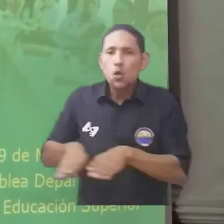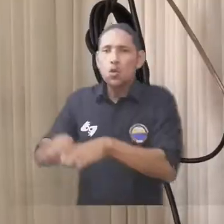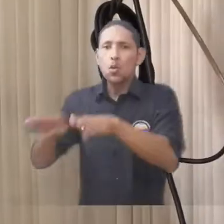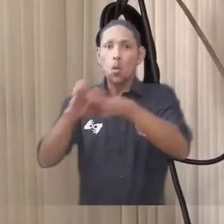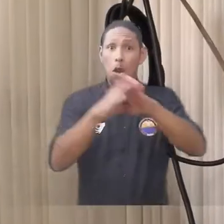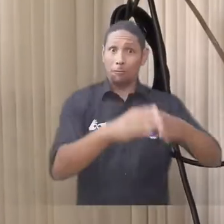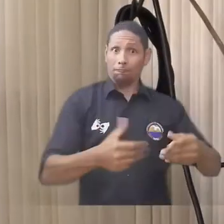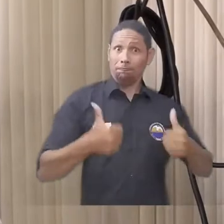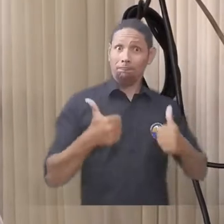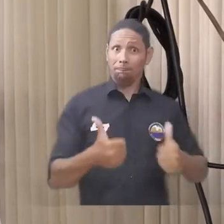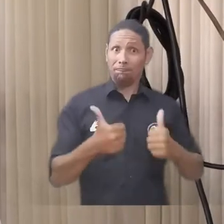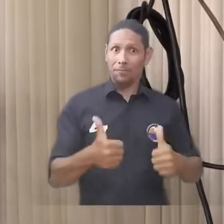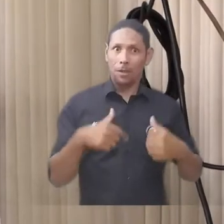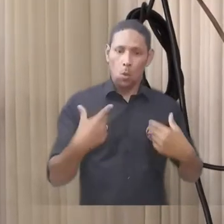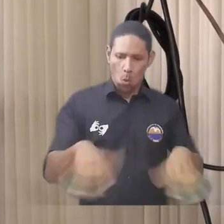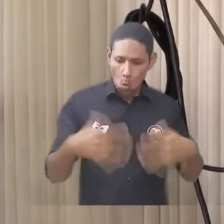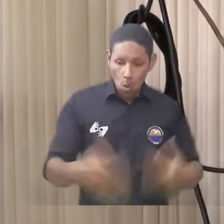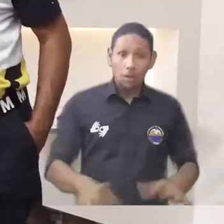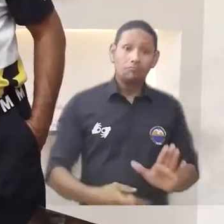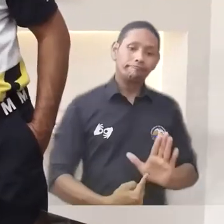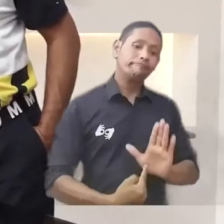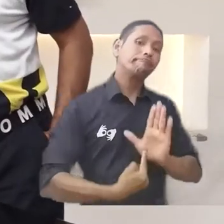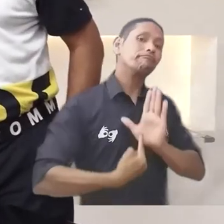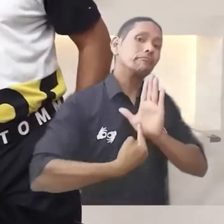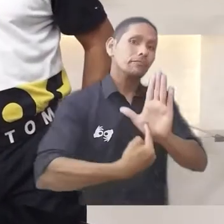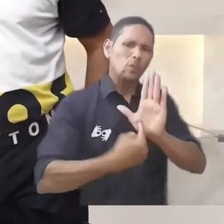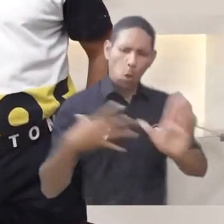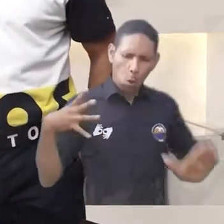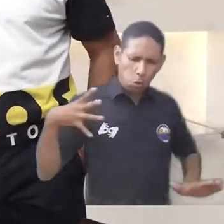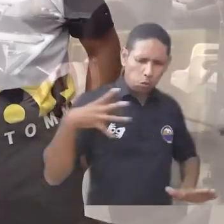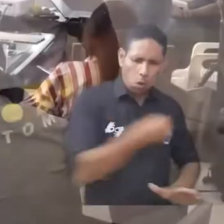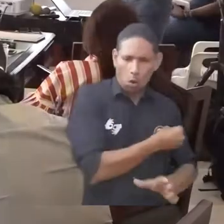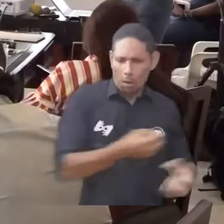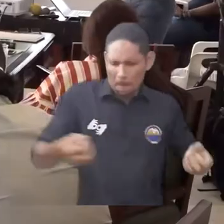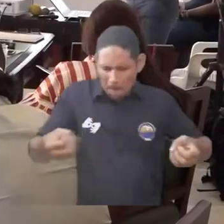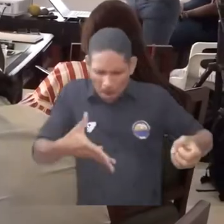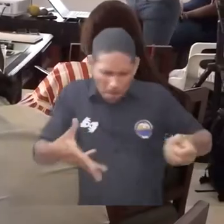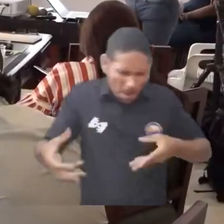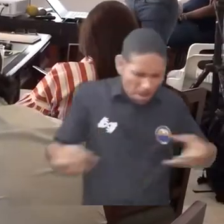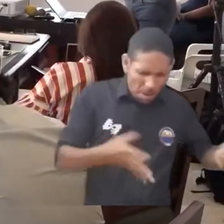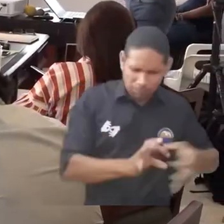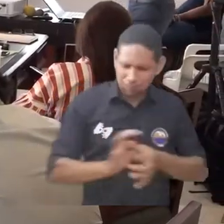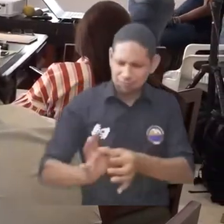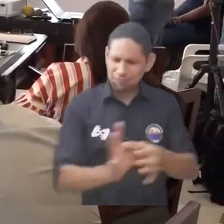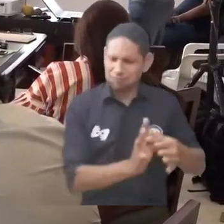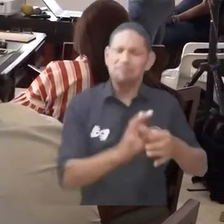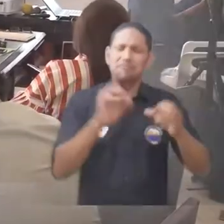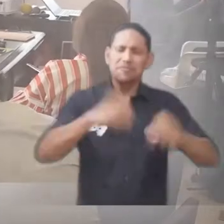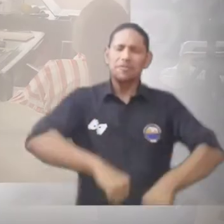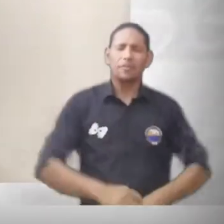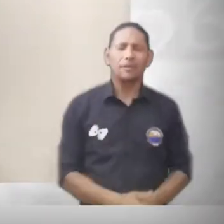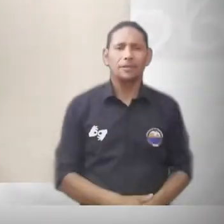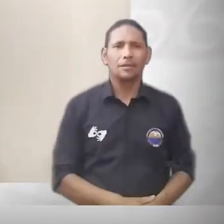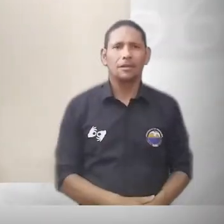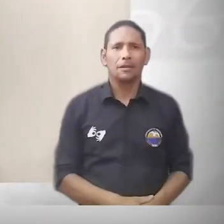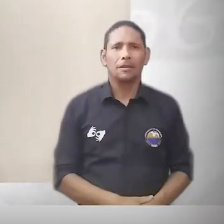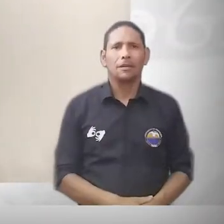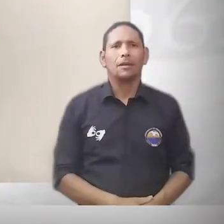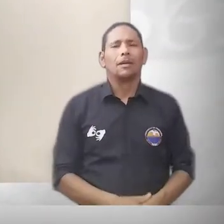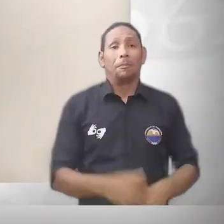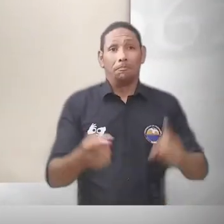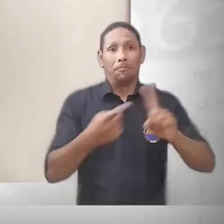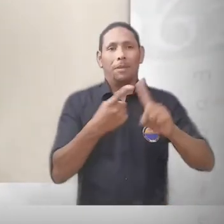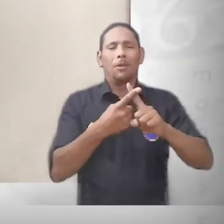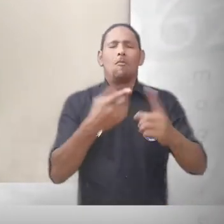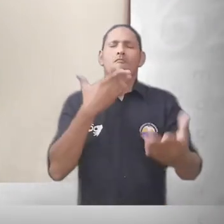equitativo y sostenible, es la muestra de que con cooperación y el aporte de todos se puede. Quiero agradecer en